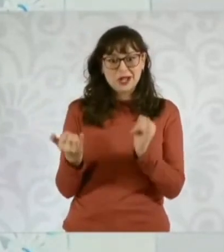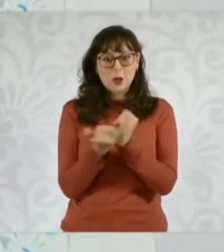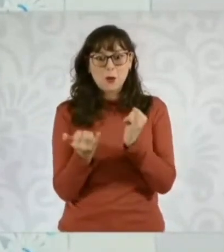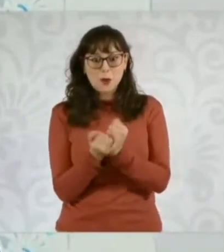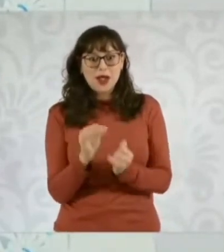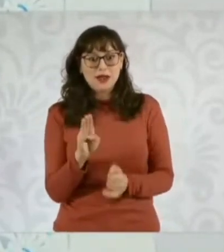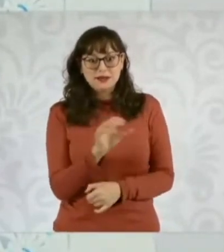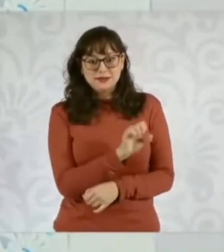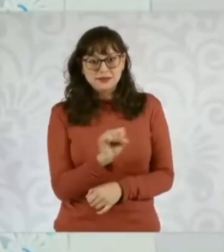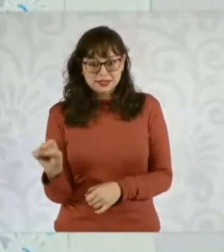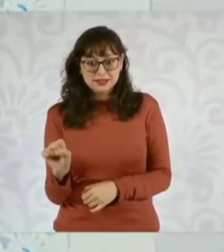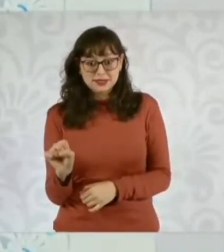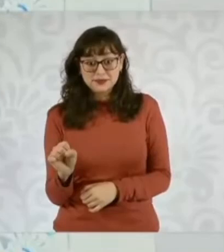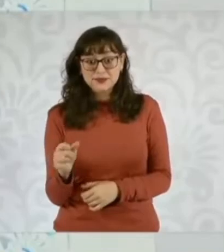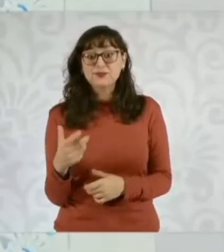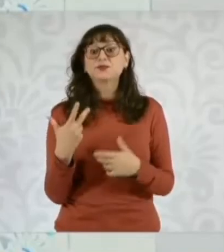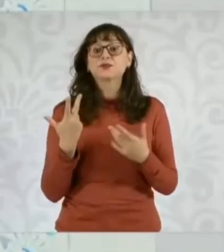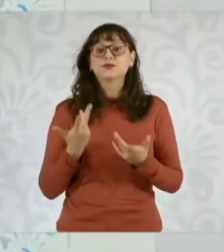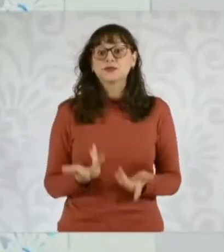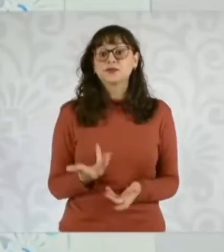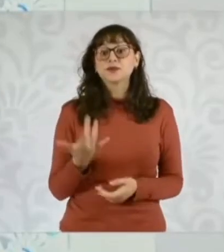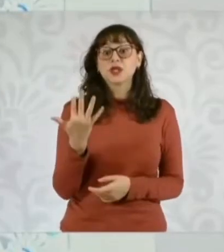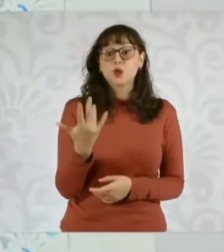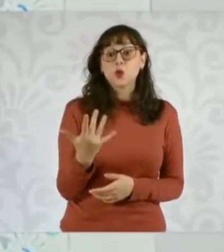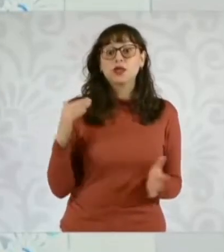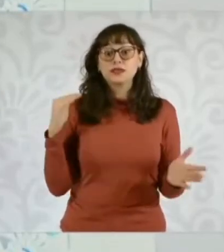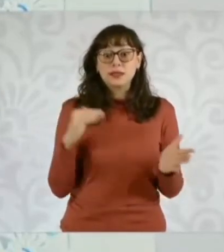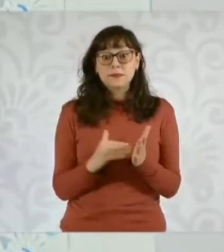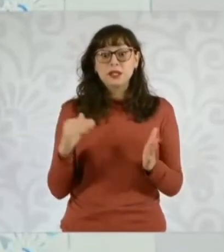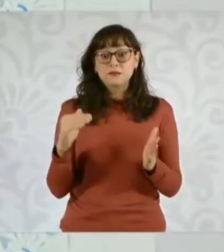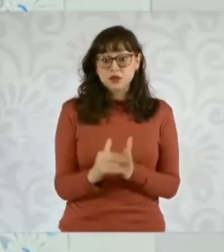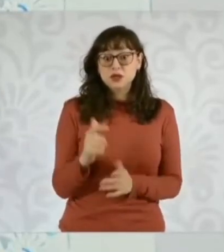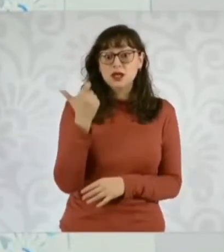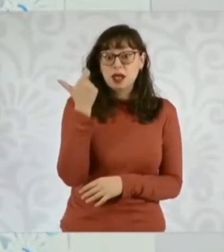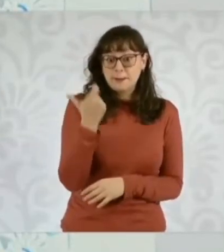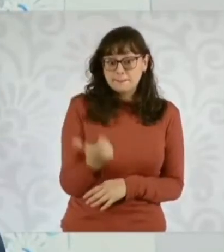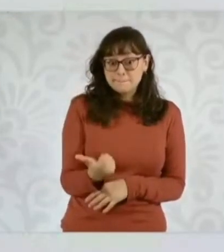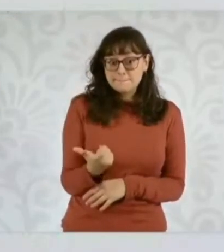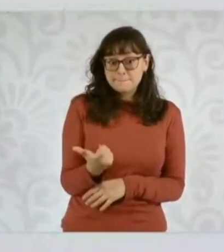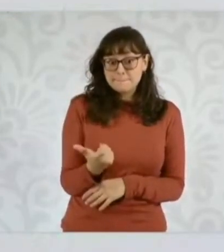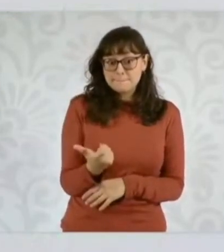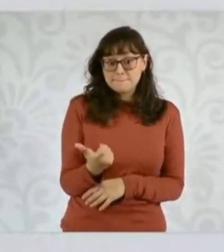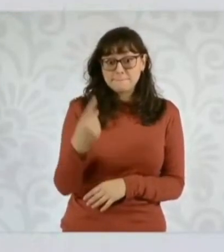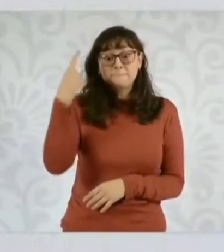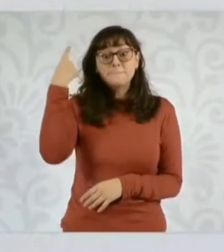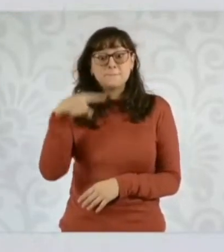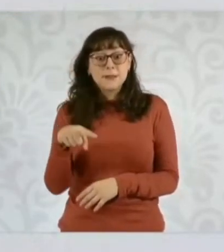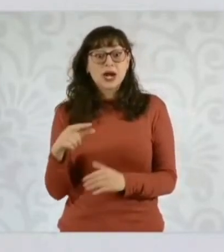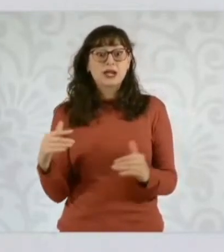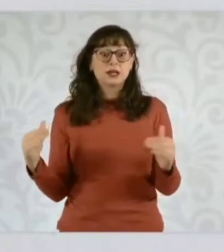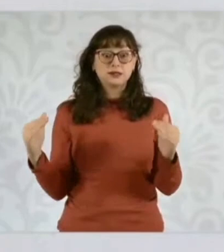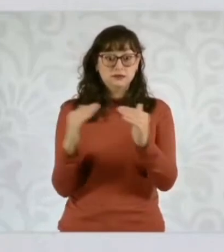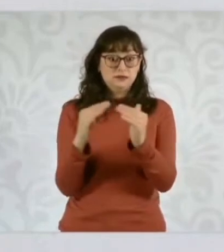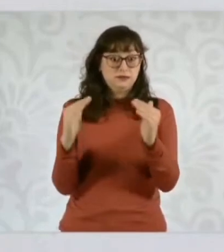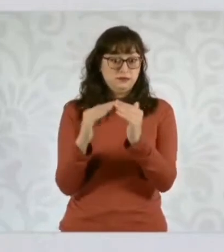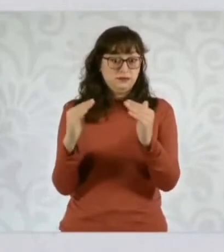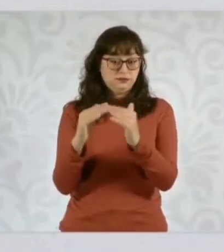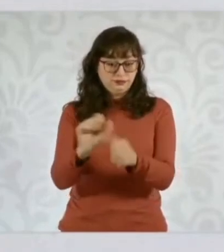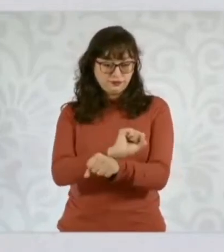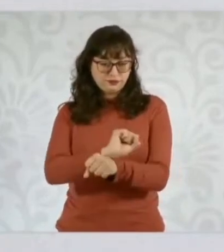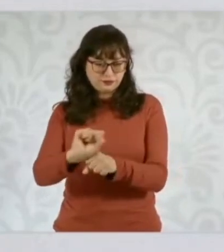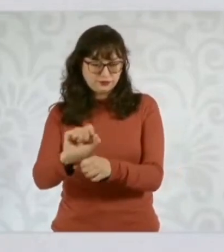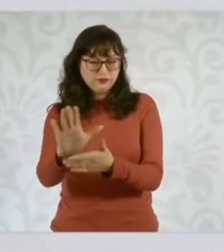IMSS. Y por otro lado, son cerca de 50 mil millones de pesos para vivienda popular